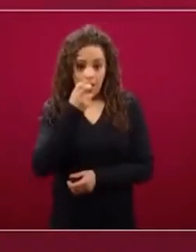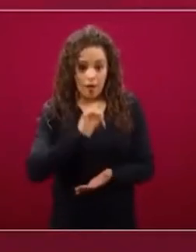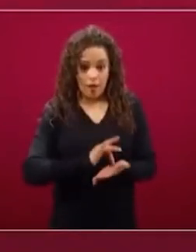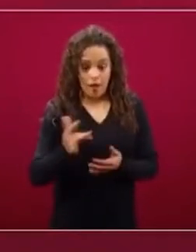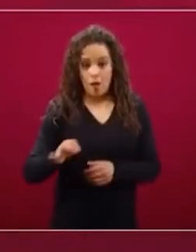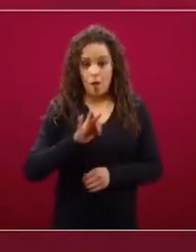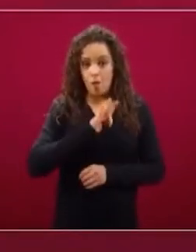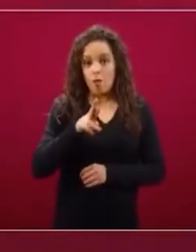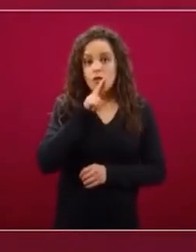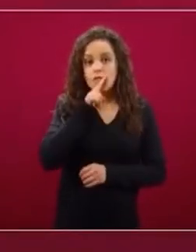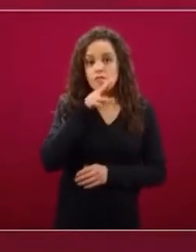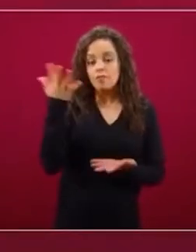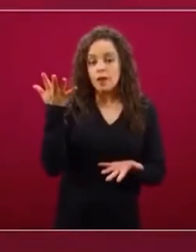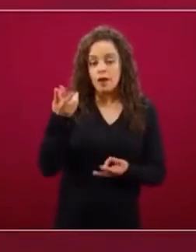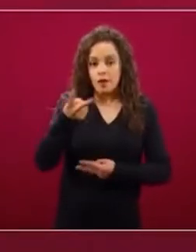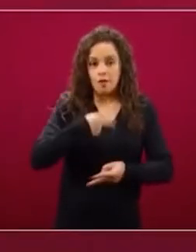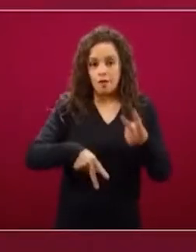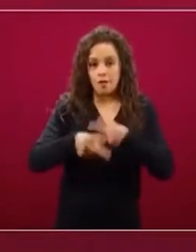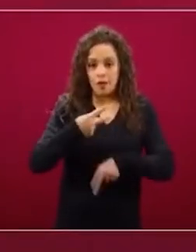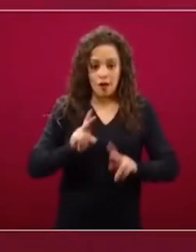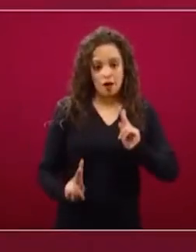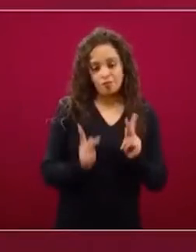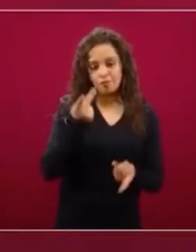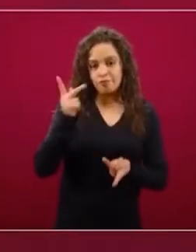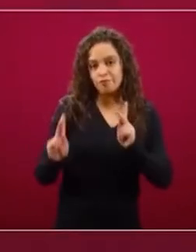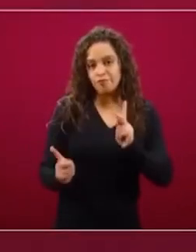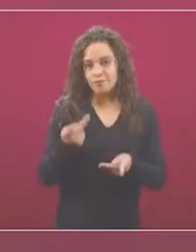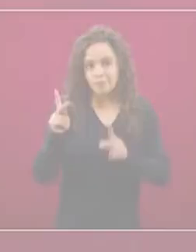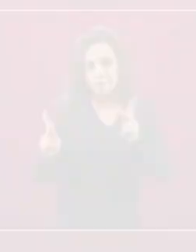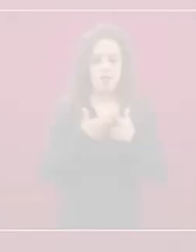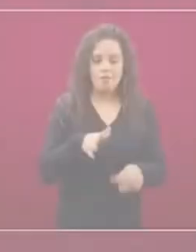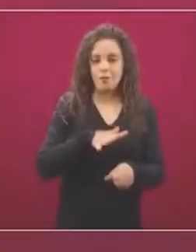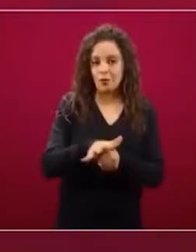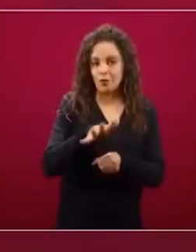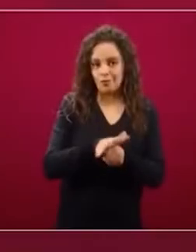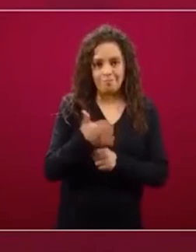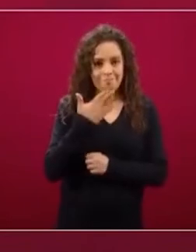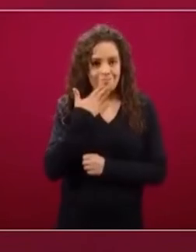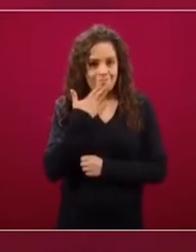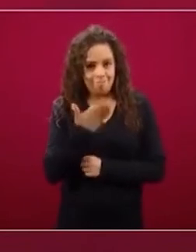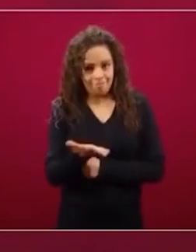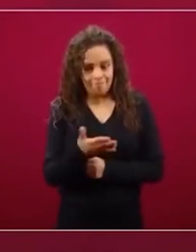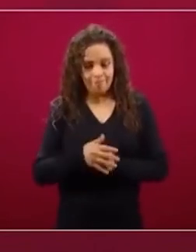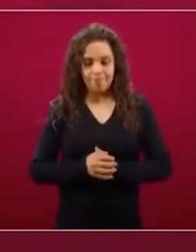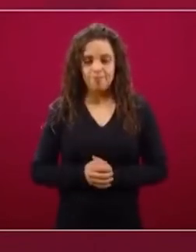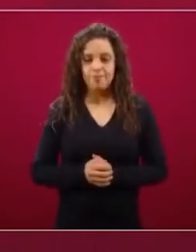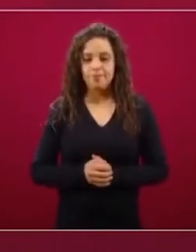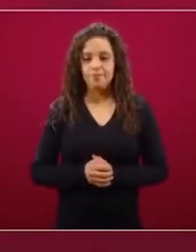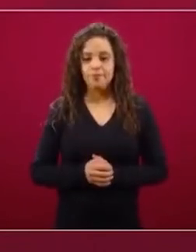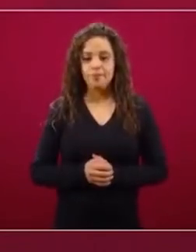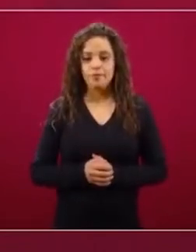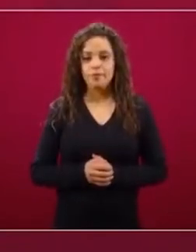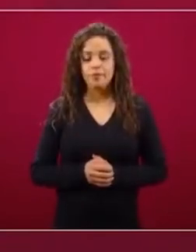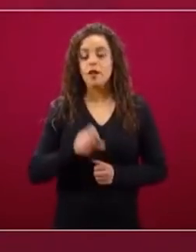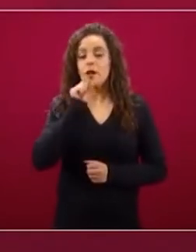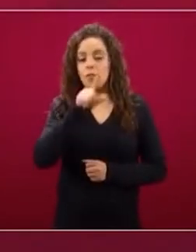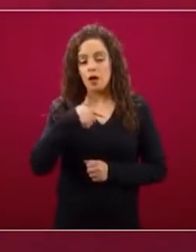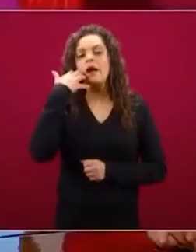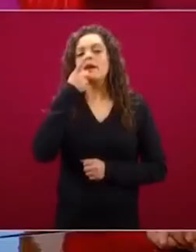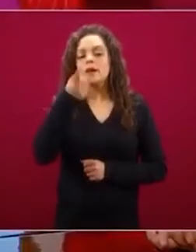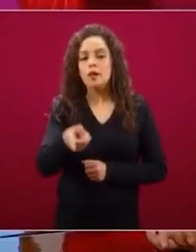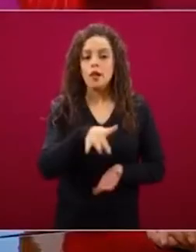respuesta a sus cultivos y un mayor rendimiento. También quiero decir que estamos apoyando a los pequeños